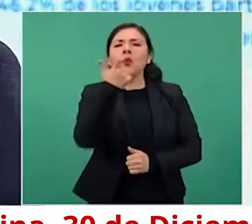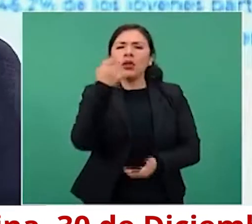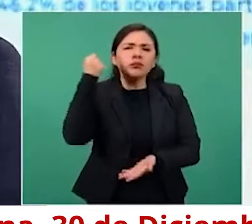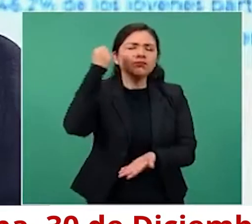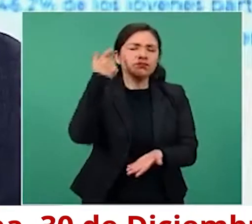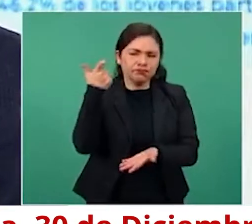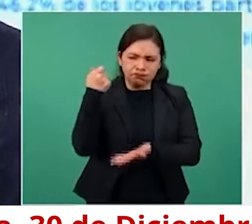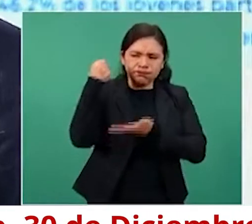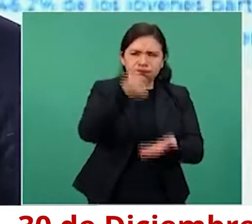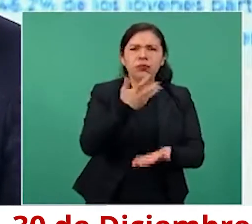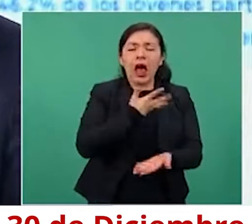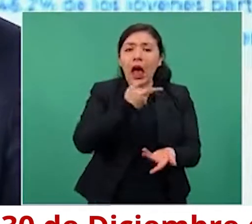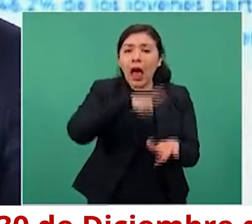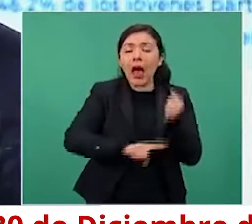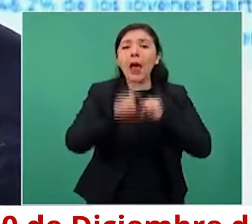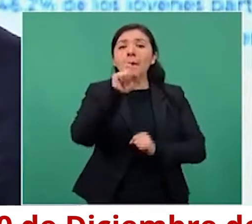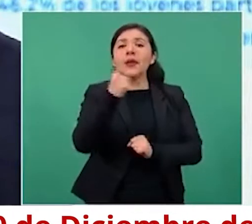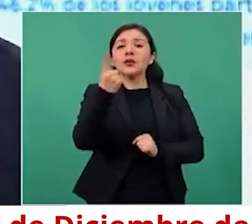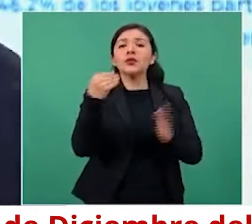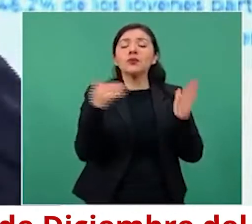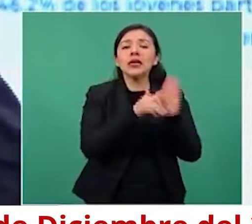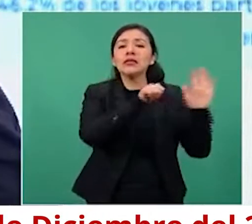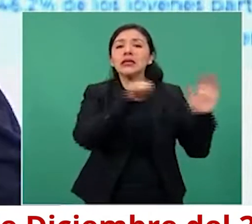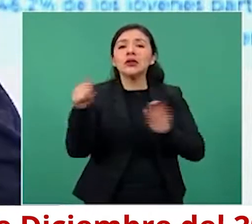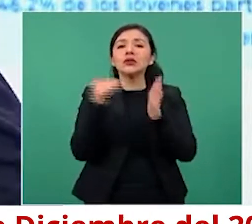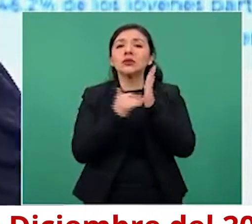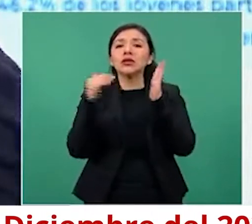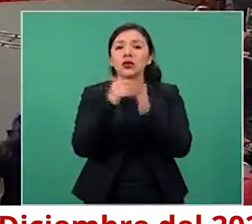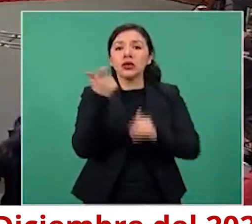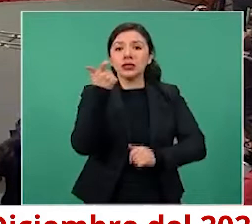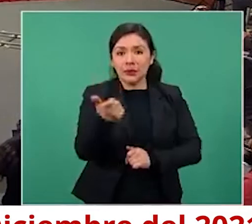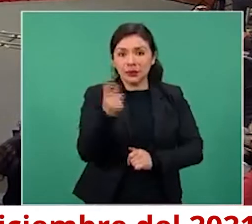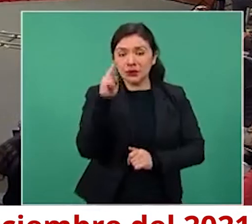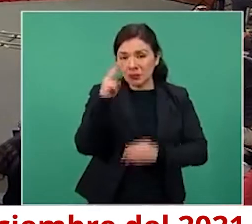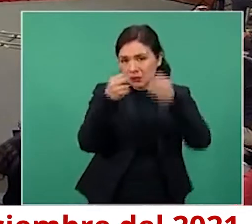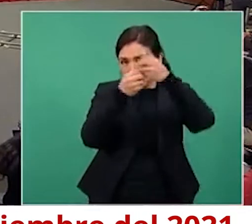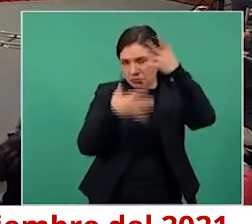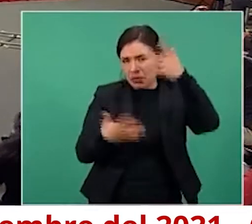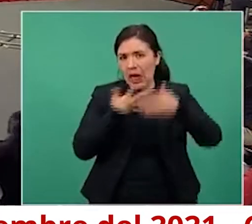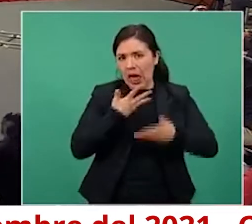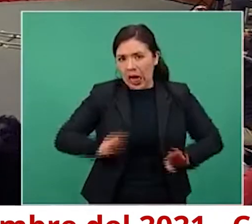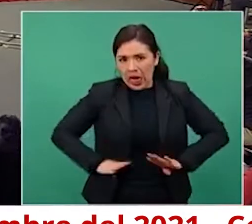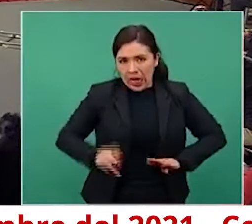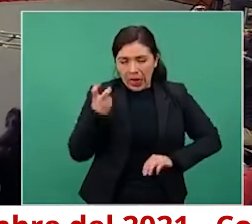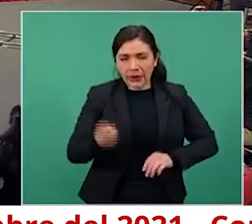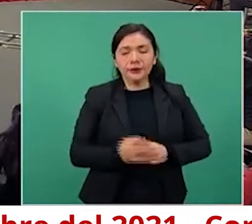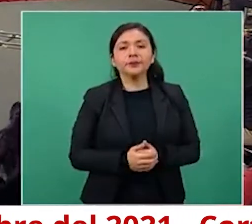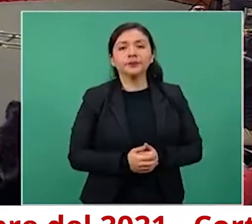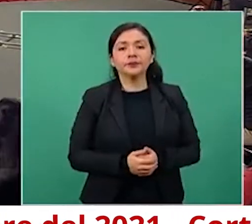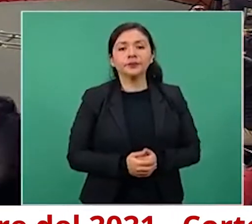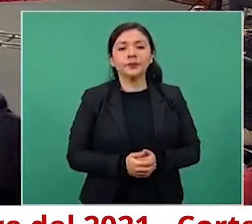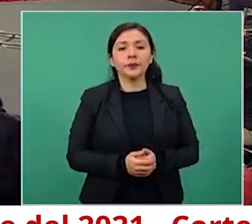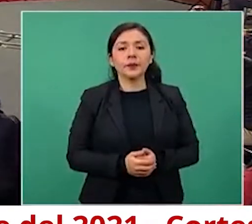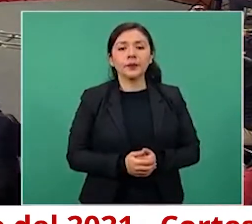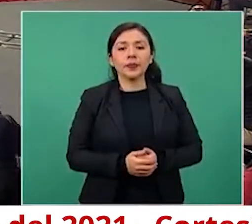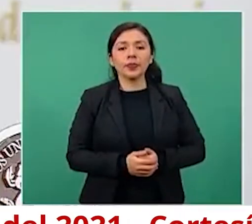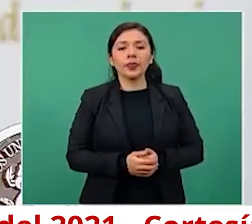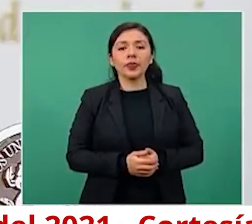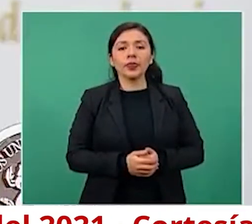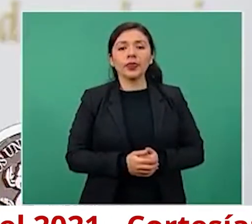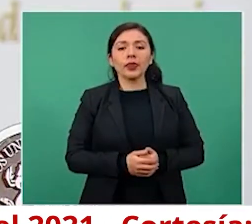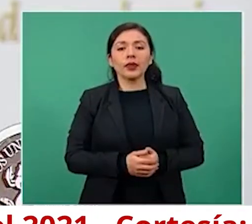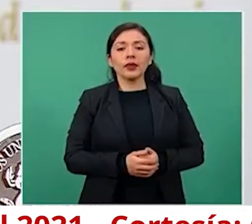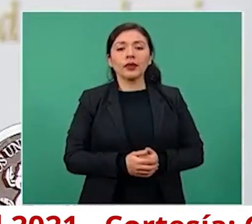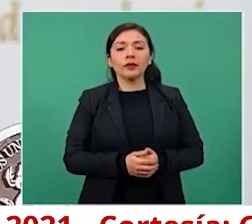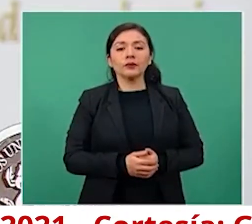es de 21 mil 600 millones de pesos, aquí en el desglose en particular, 21 mil 696 millones de pesos,